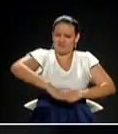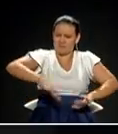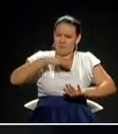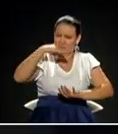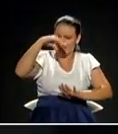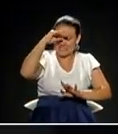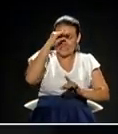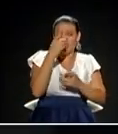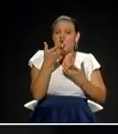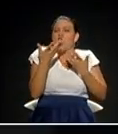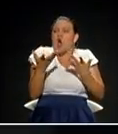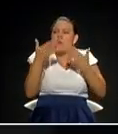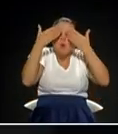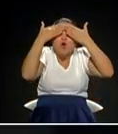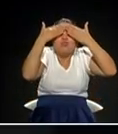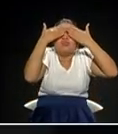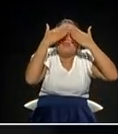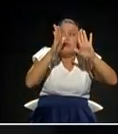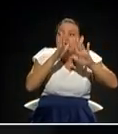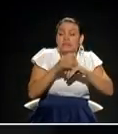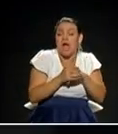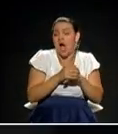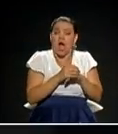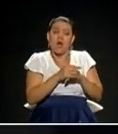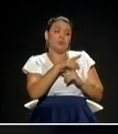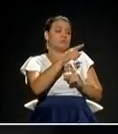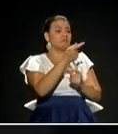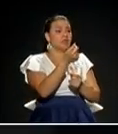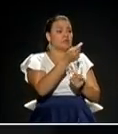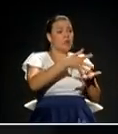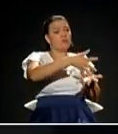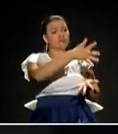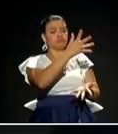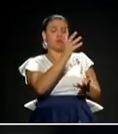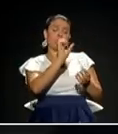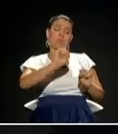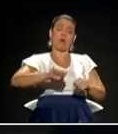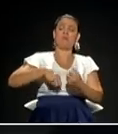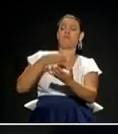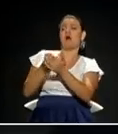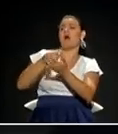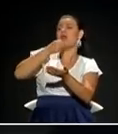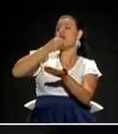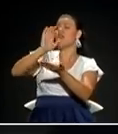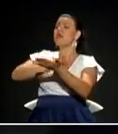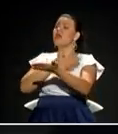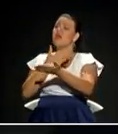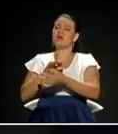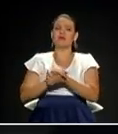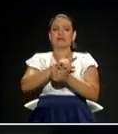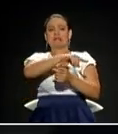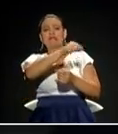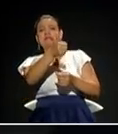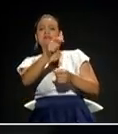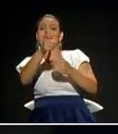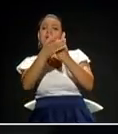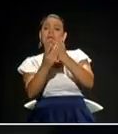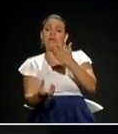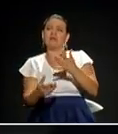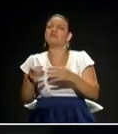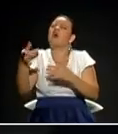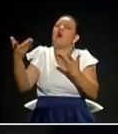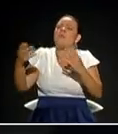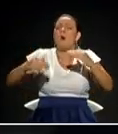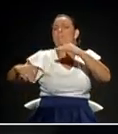privilegio para unos pocos. Porque no es fácil, no es fácil y no es económico pagar una boleta de un concierto, cualquiera el sea.